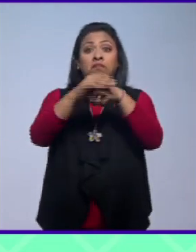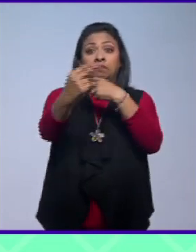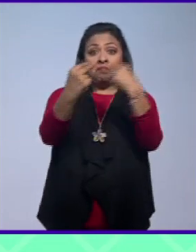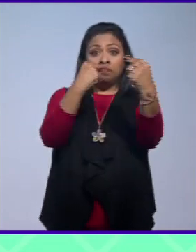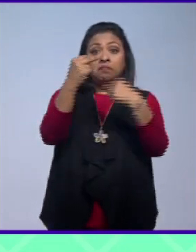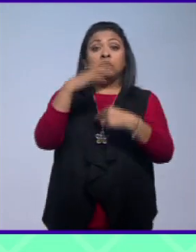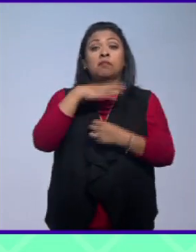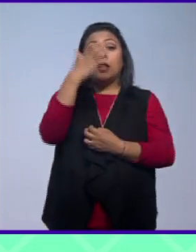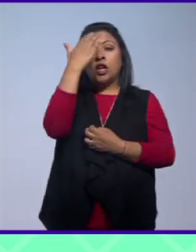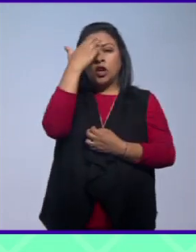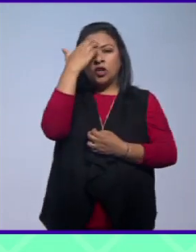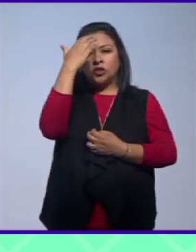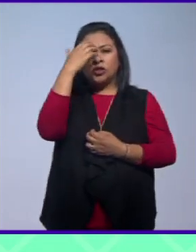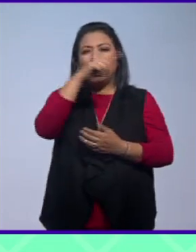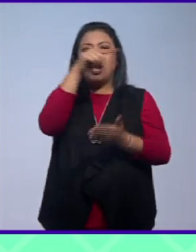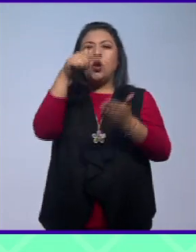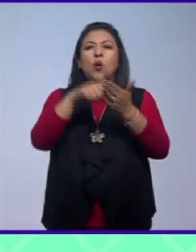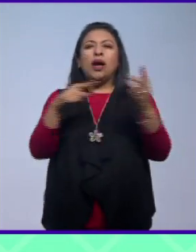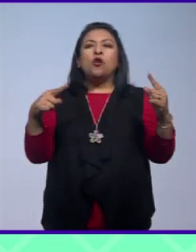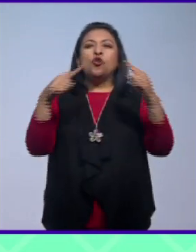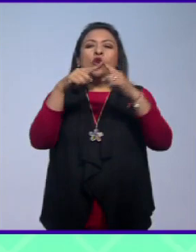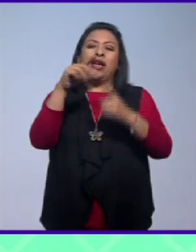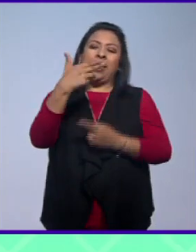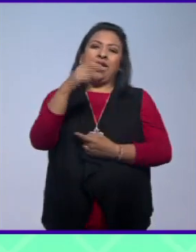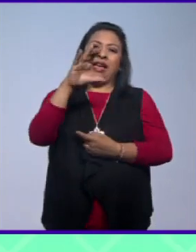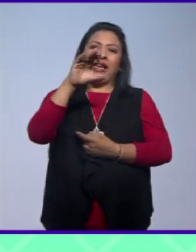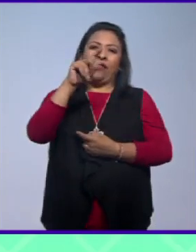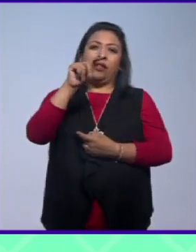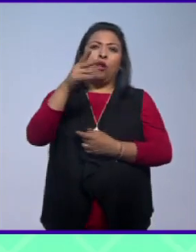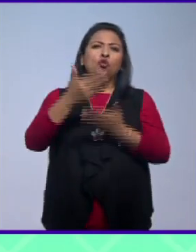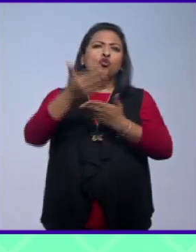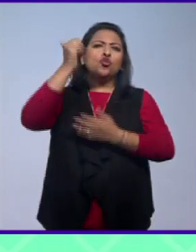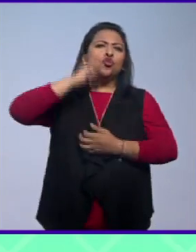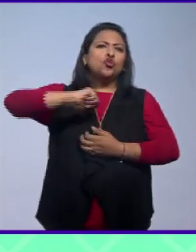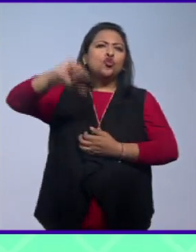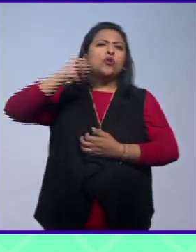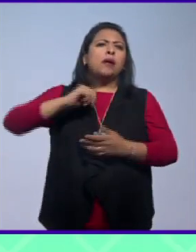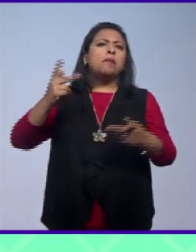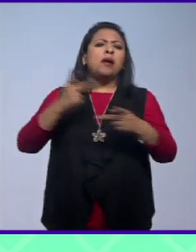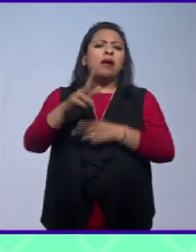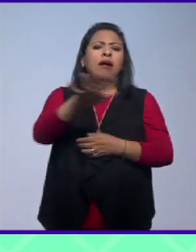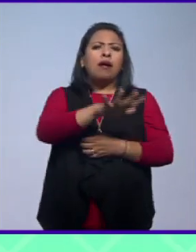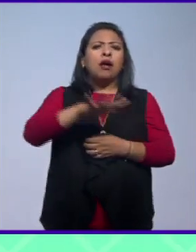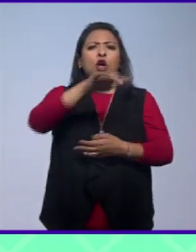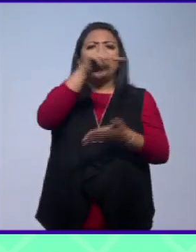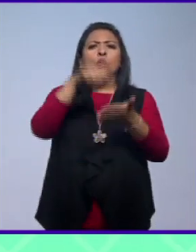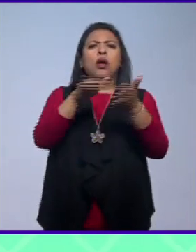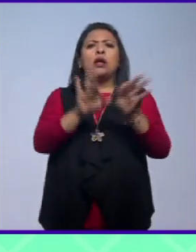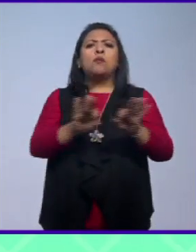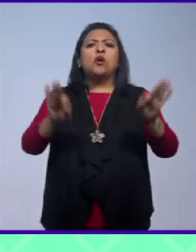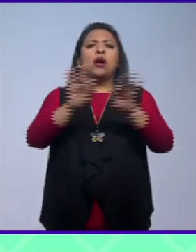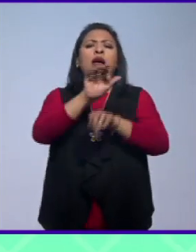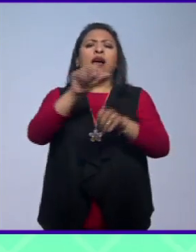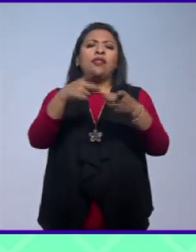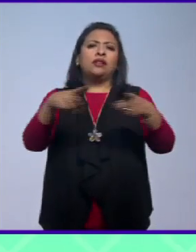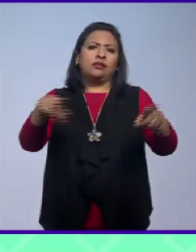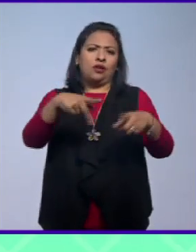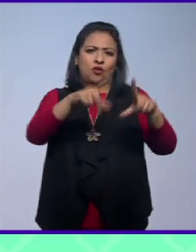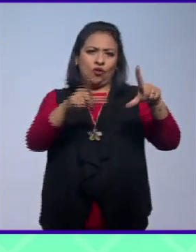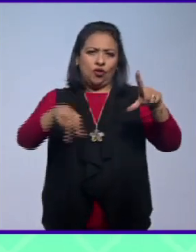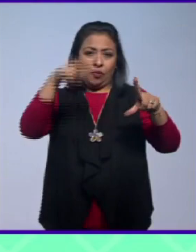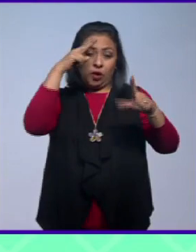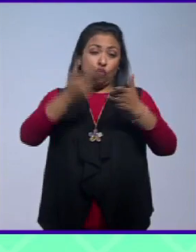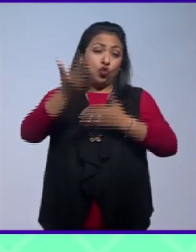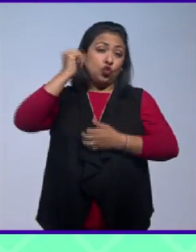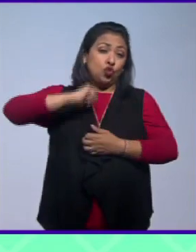conocer el Templo de Jécatl. ¿Qué sucedía hace tantos siglos en esta región tan importante para el desarrollo de nuestro país en